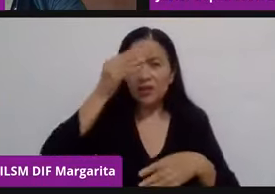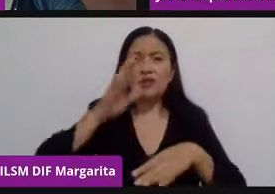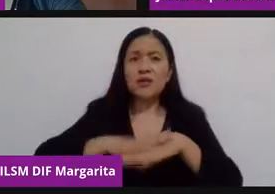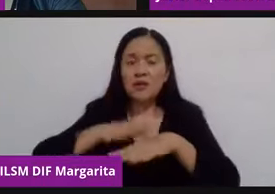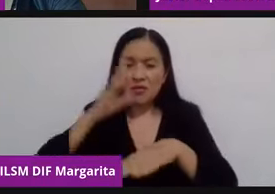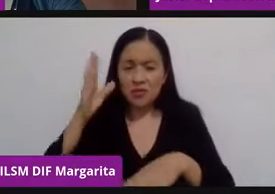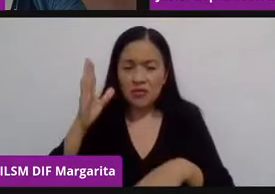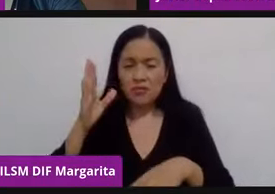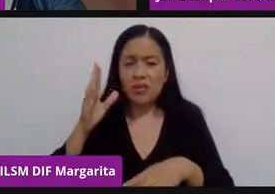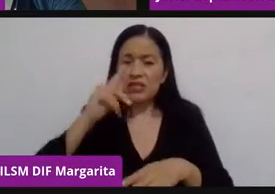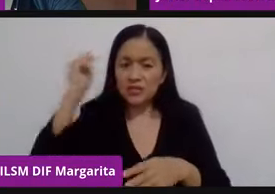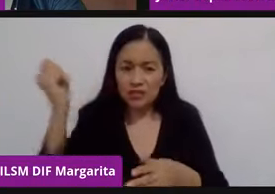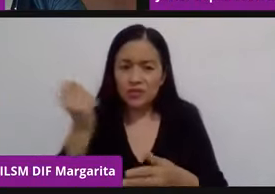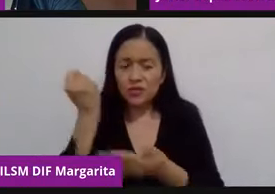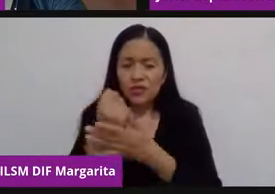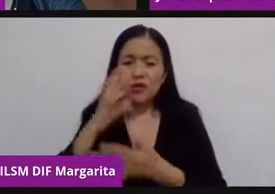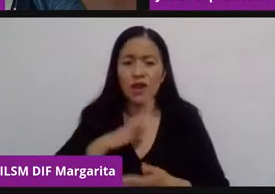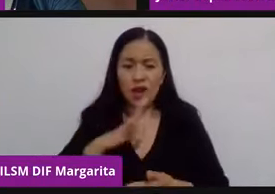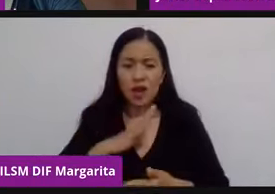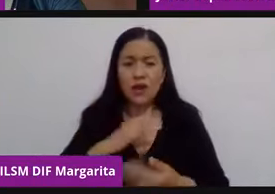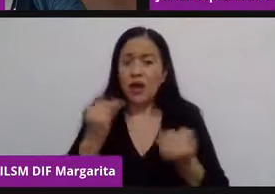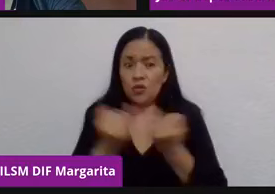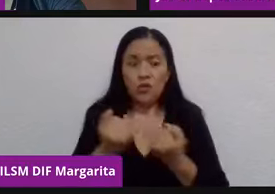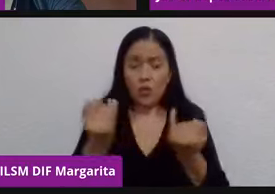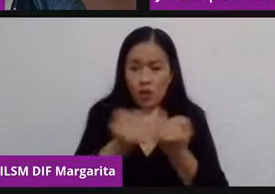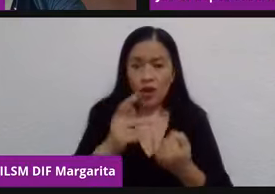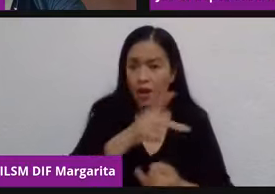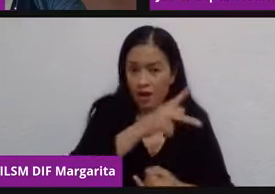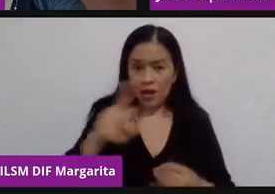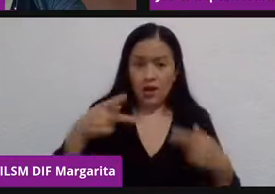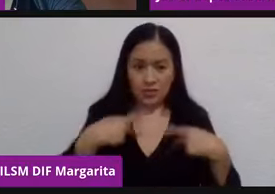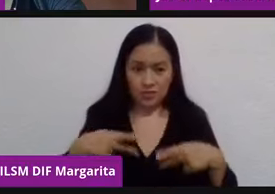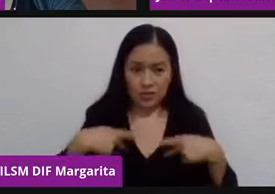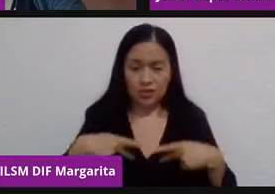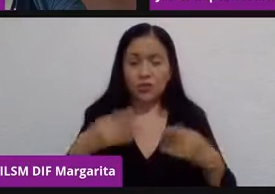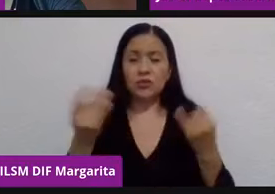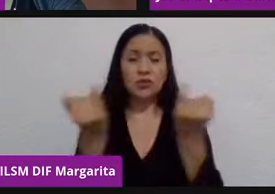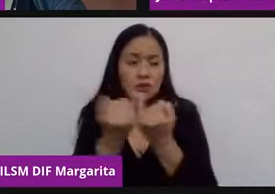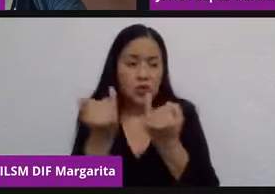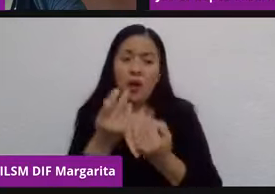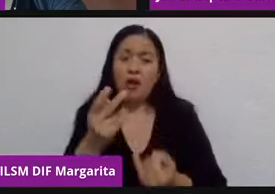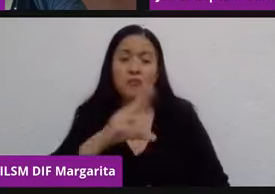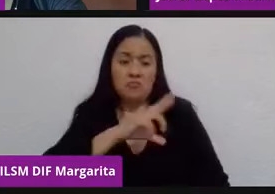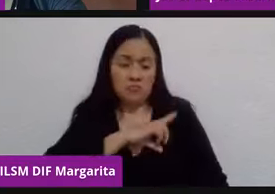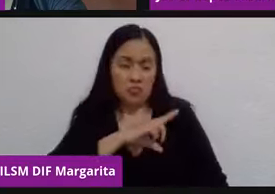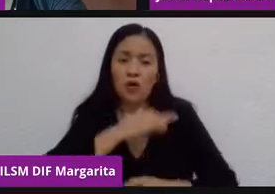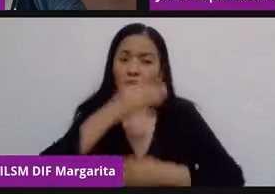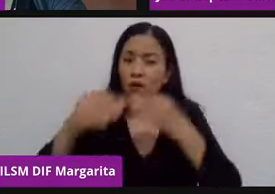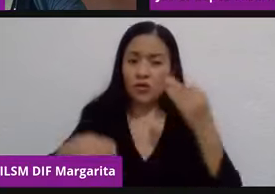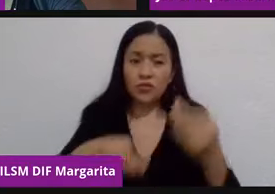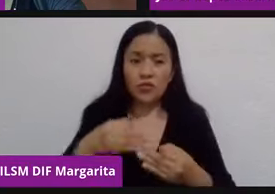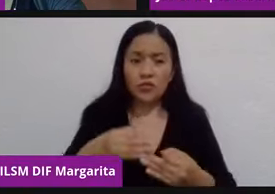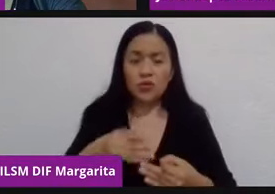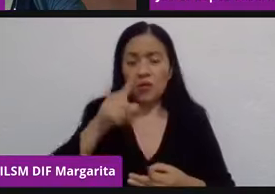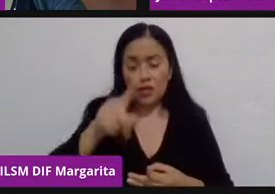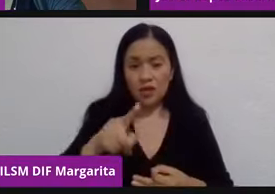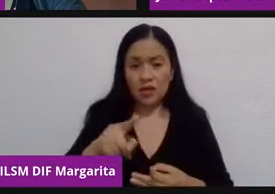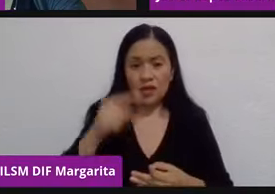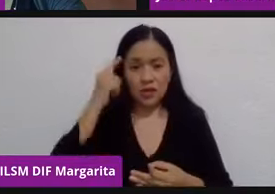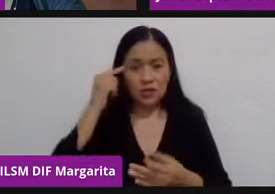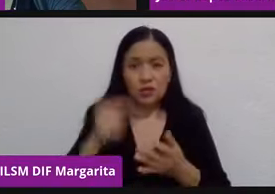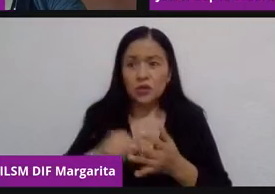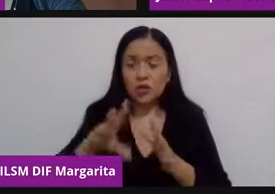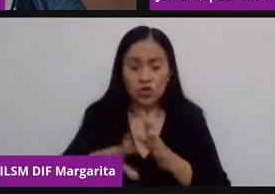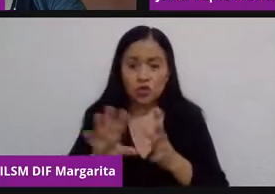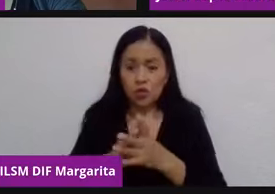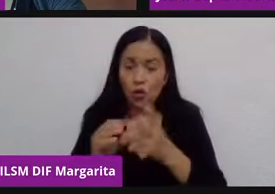repercutiendo. No solamente al sector público, sino por supuesto en el sector privado y como sociedad y señalando que la innovación no está acotada únicamente